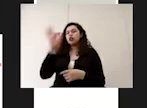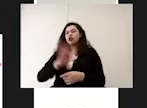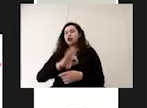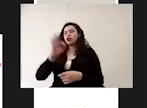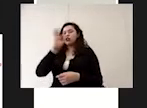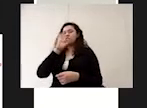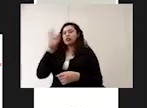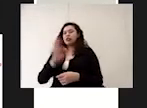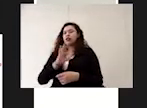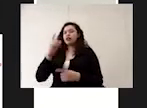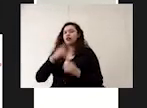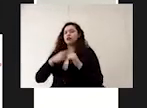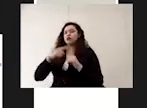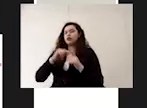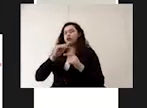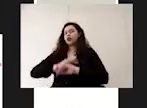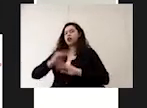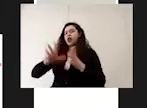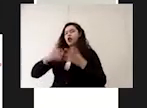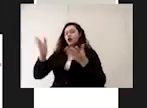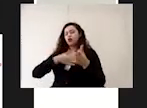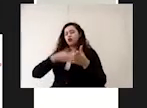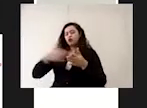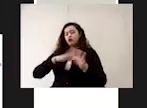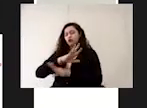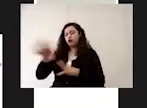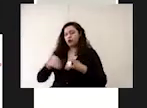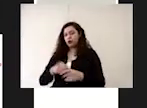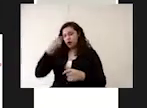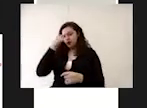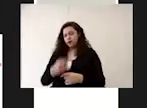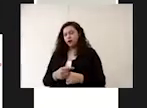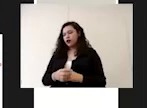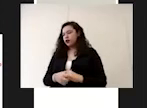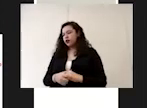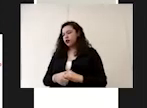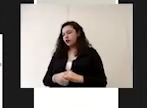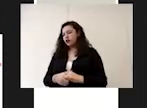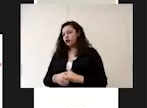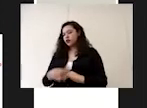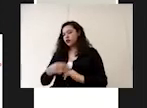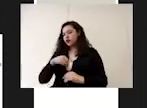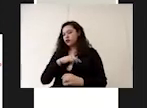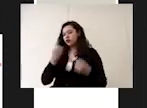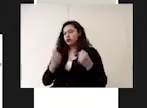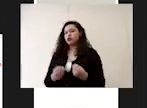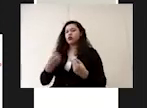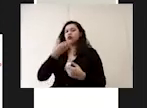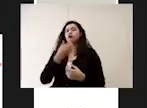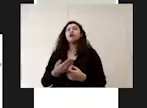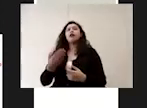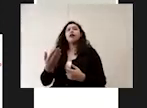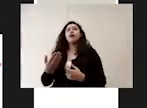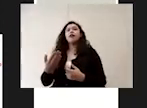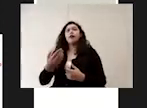una cocción completa para para poder asegurarnos completamente de que cumplimos con